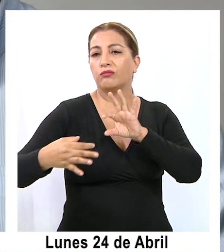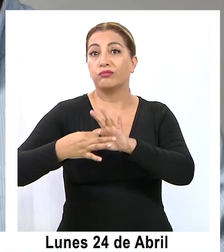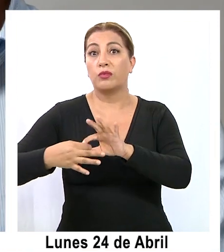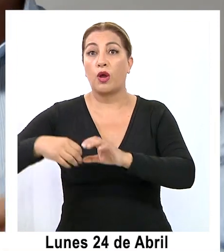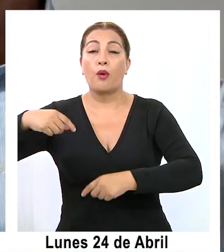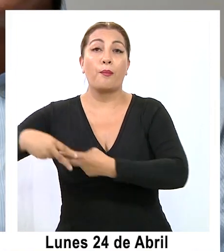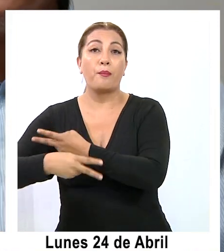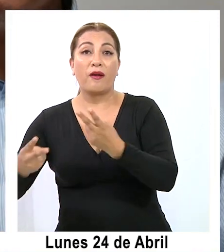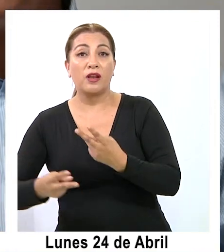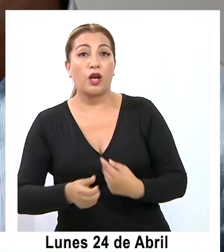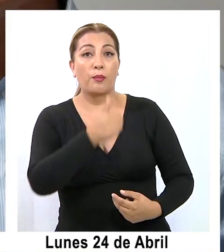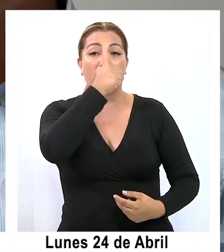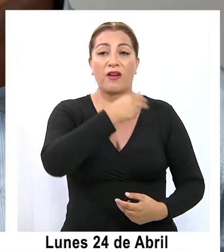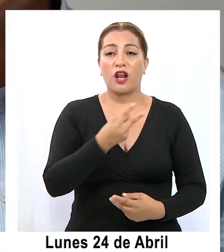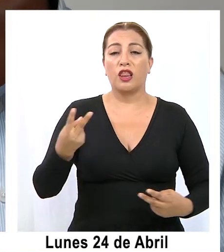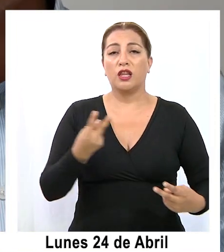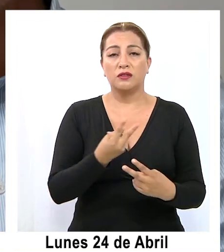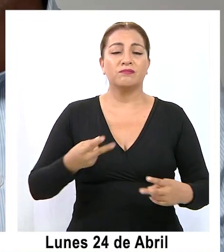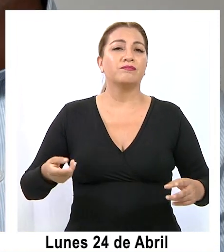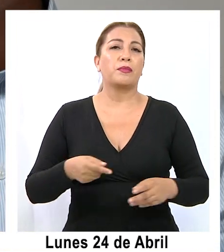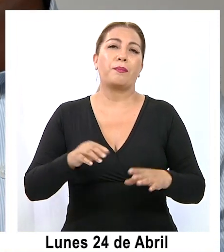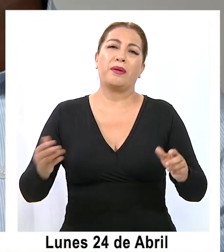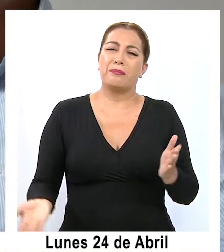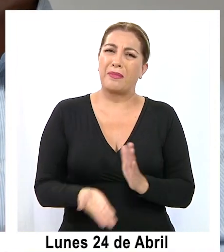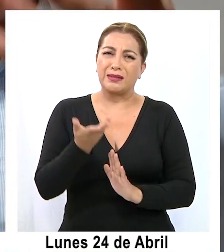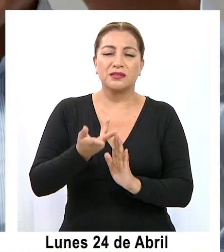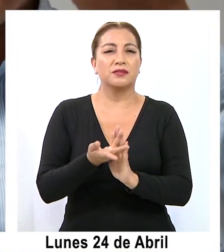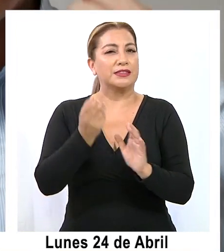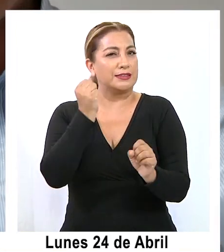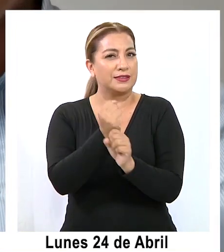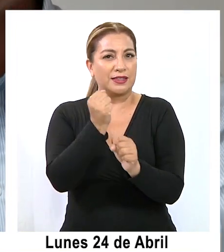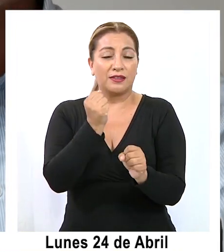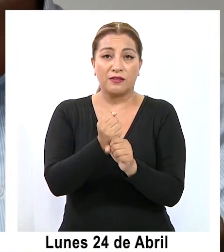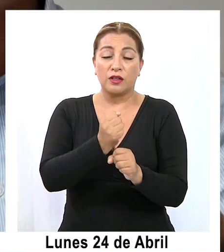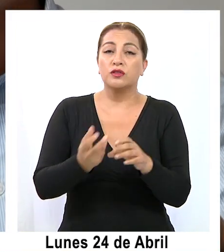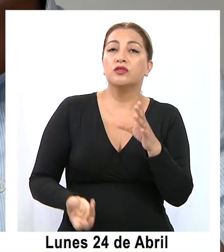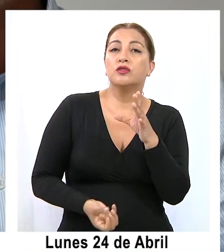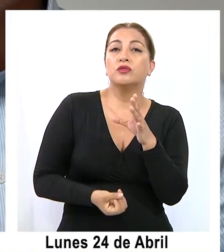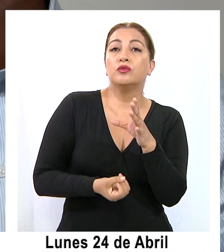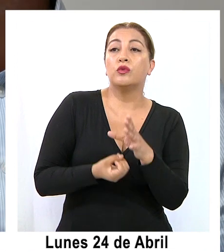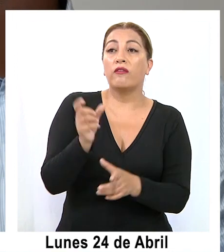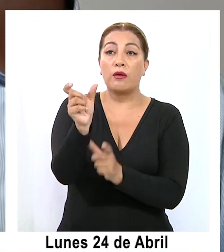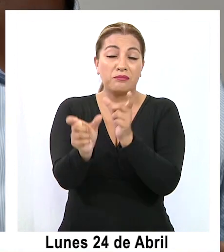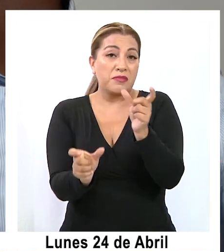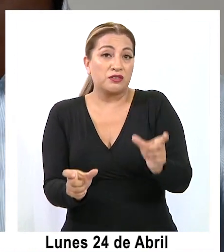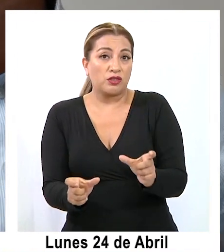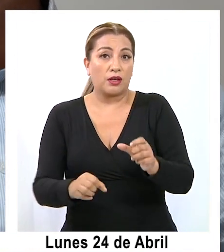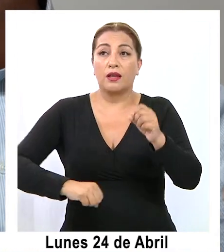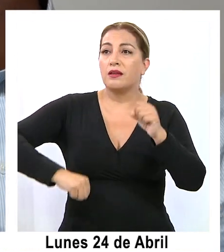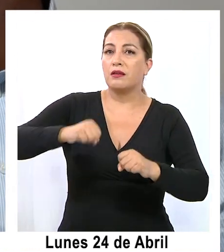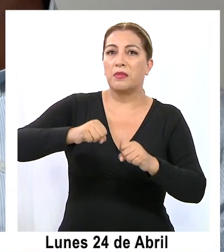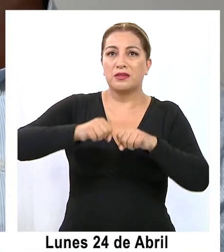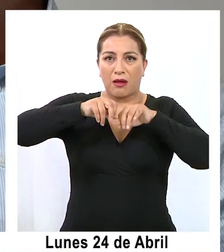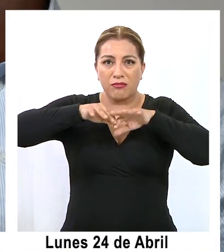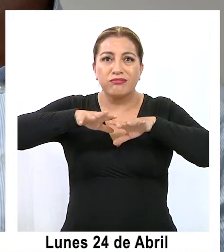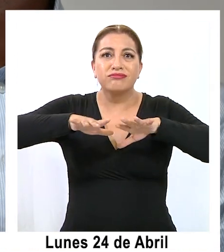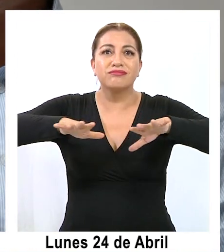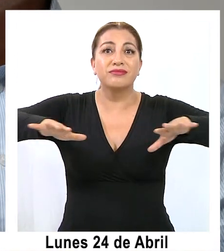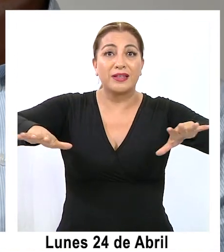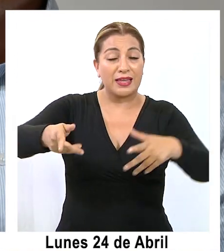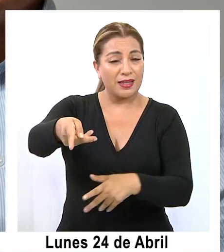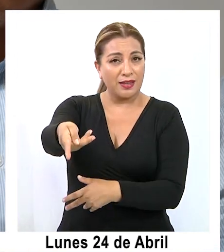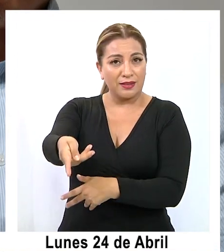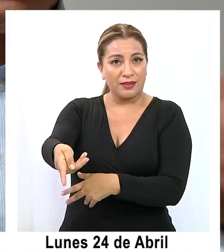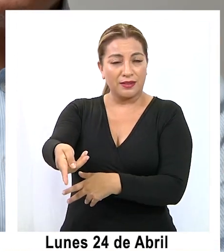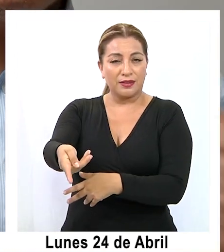-privada y así aumentar la producción nacional y atraer nuevos actores para expandir la industria a